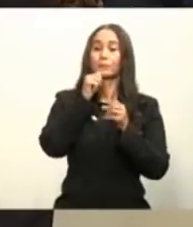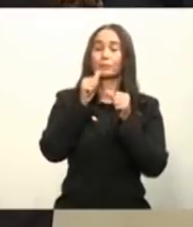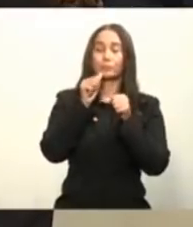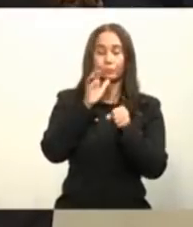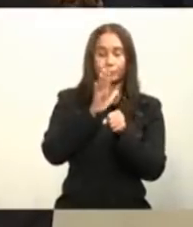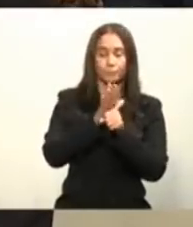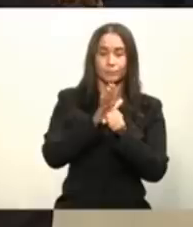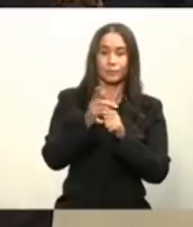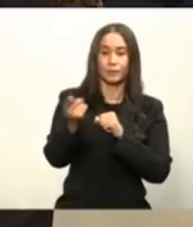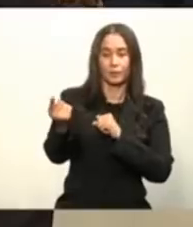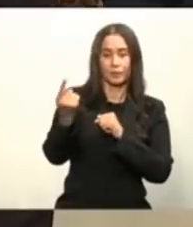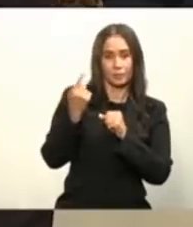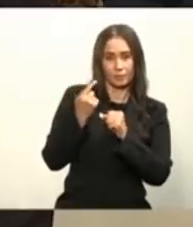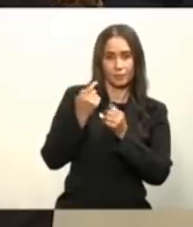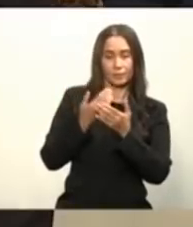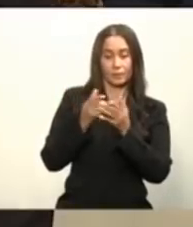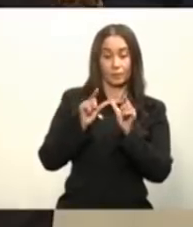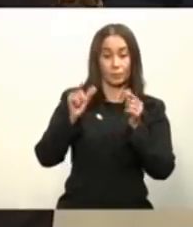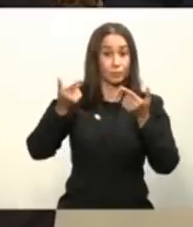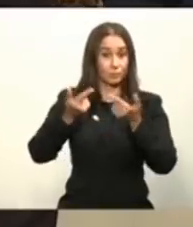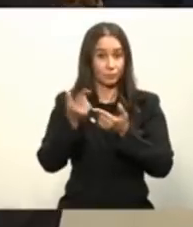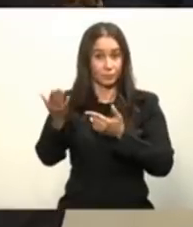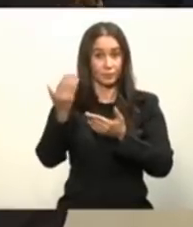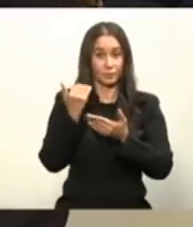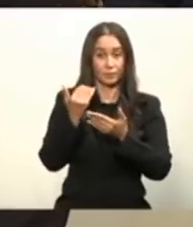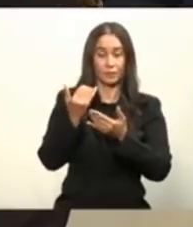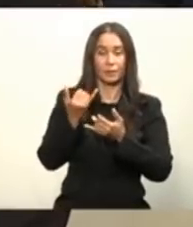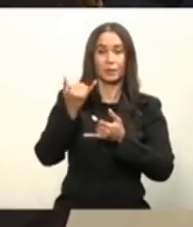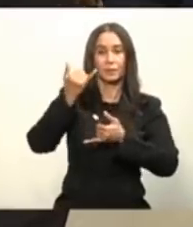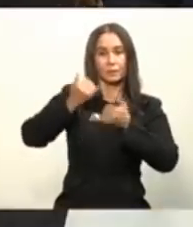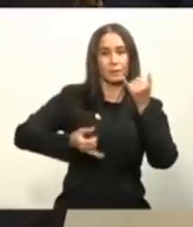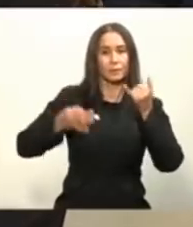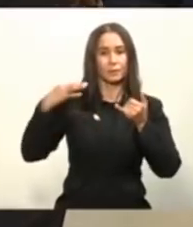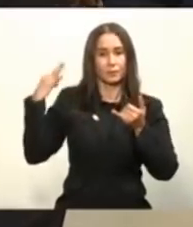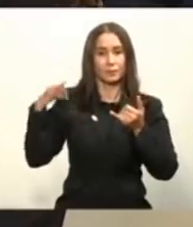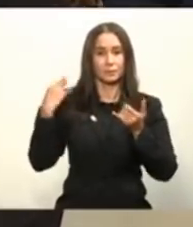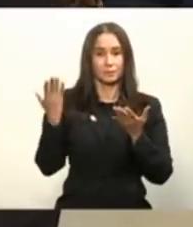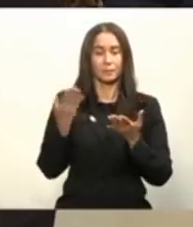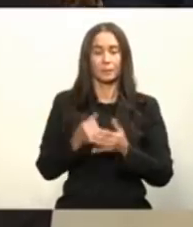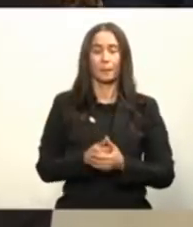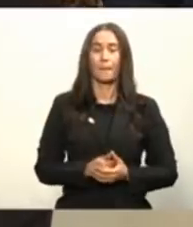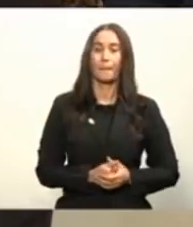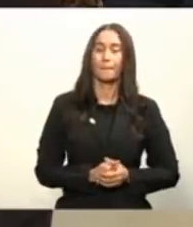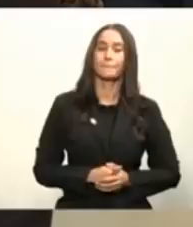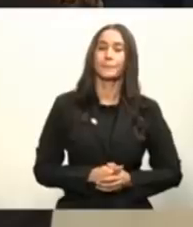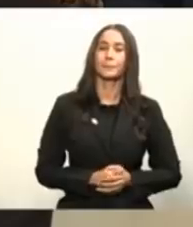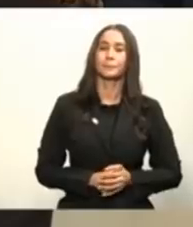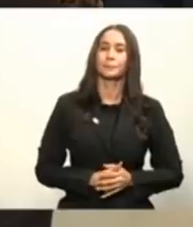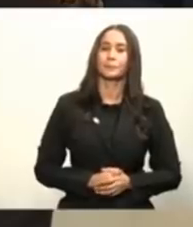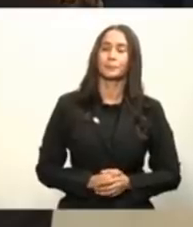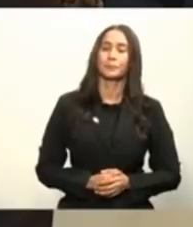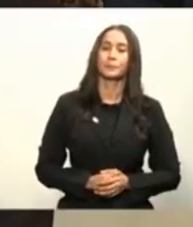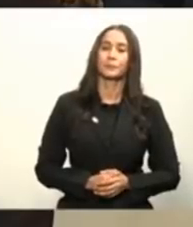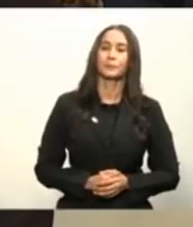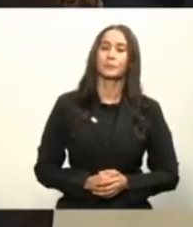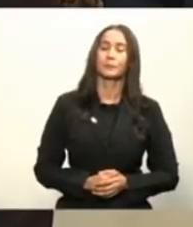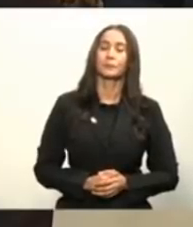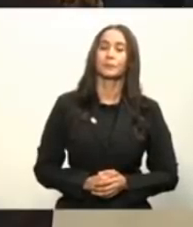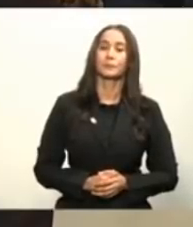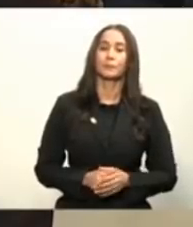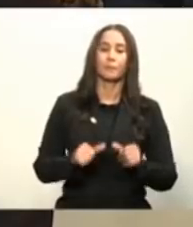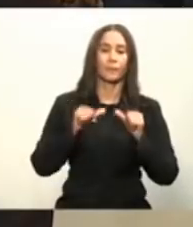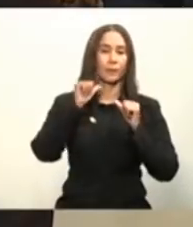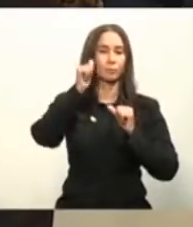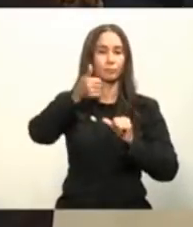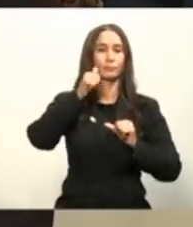Sinovac va a llegar antes de finalizar este mes lo que nos va a adelantar en la primera etapa nuestro trabajo cada